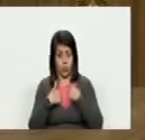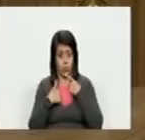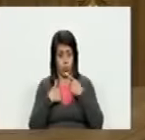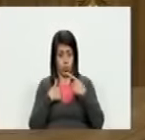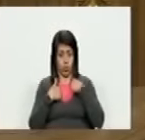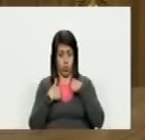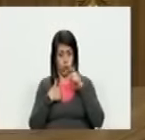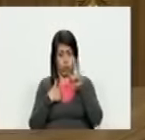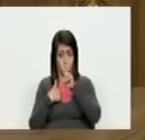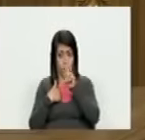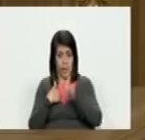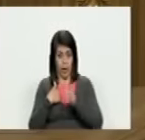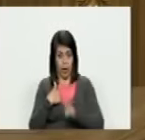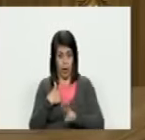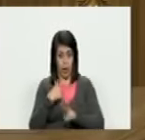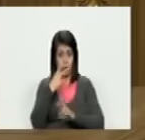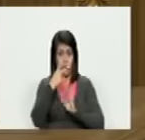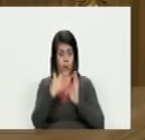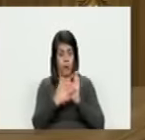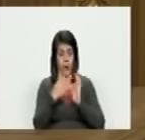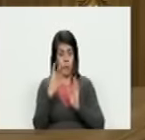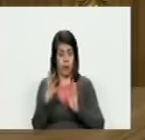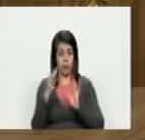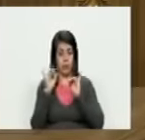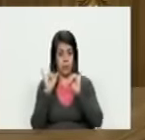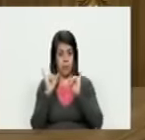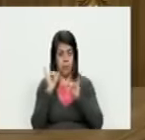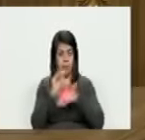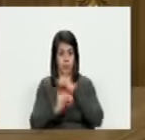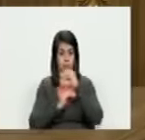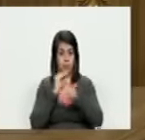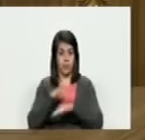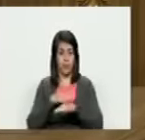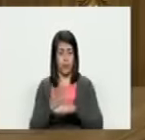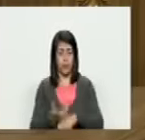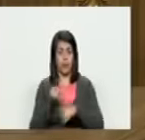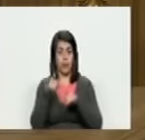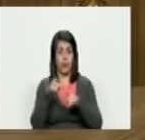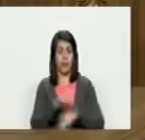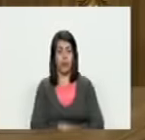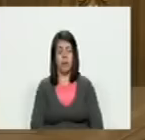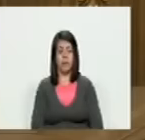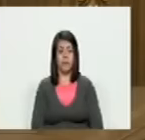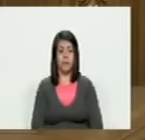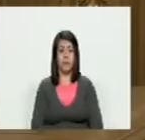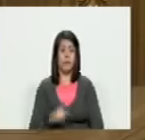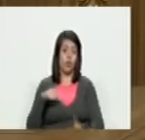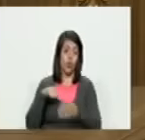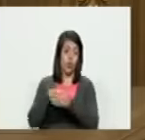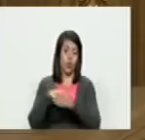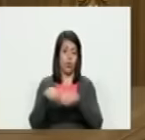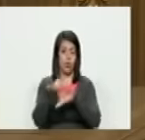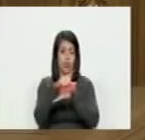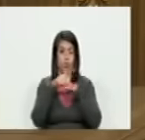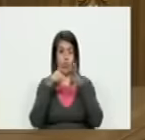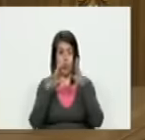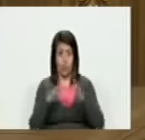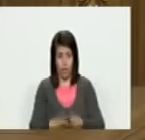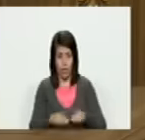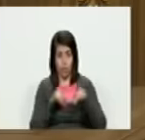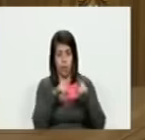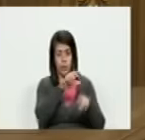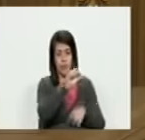estoy leyendo y en el 2004 lo mismo crearon un PBT en Zimbabue para tumbar al presidente Mugabe y ellos